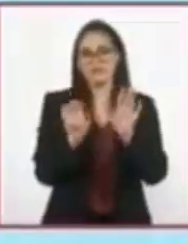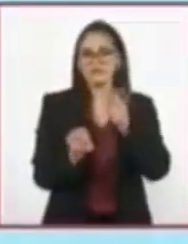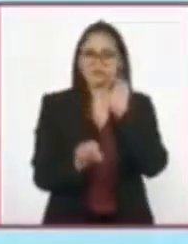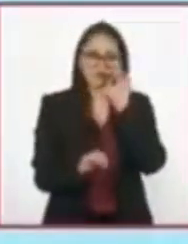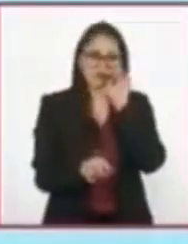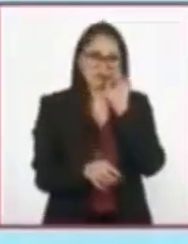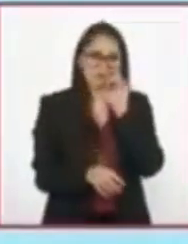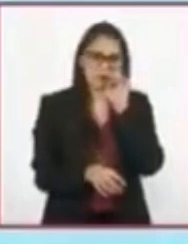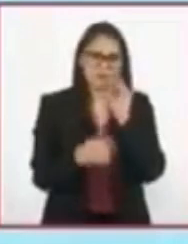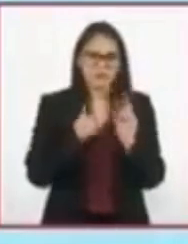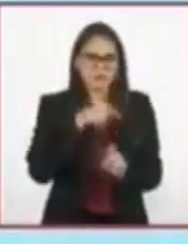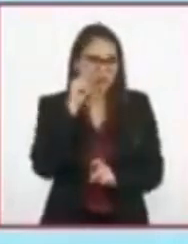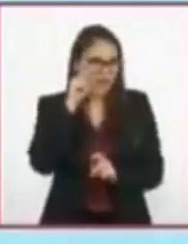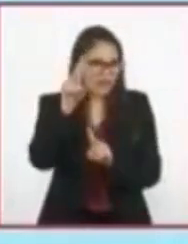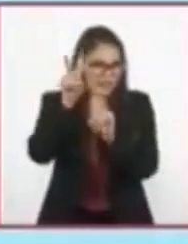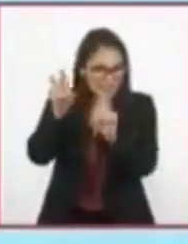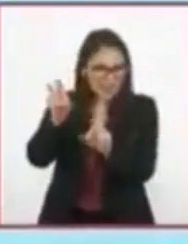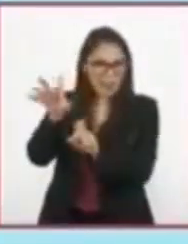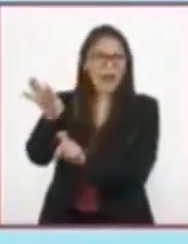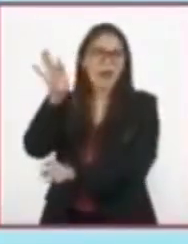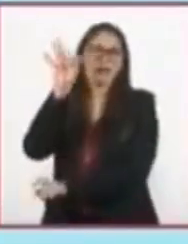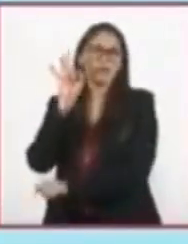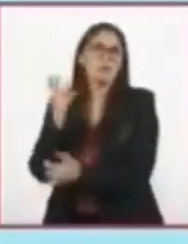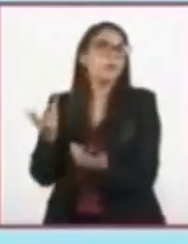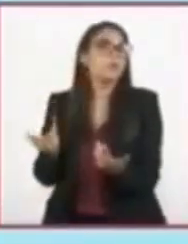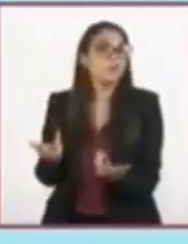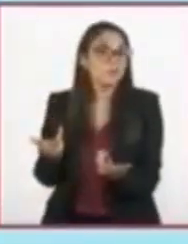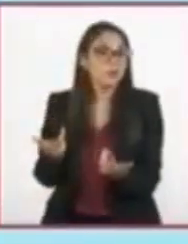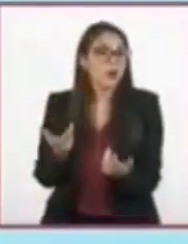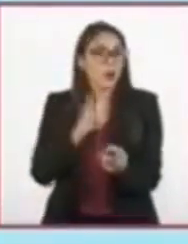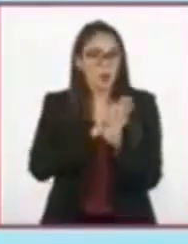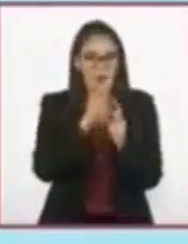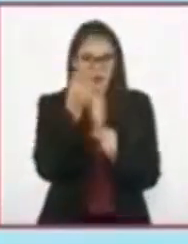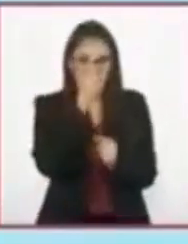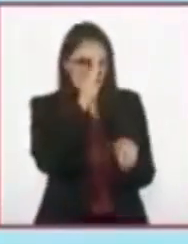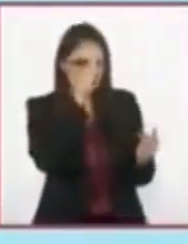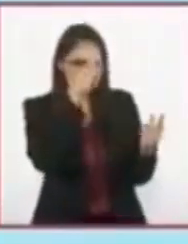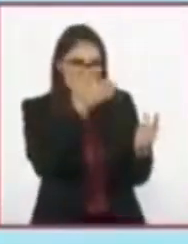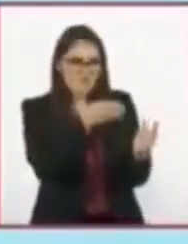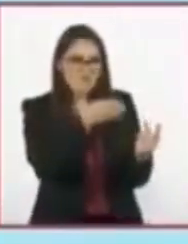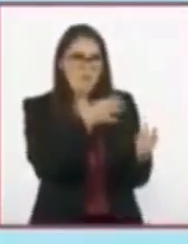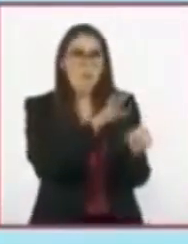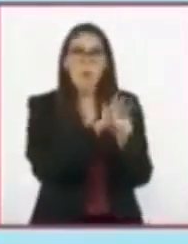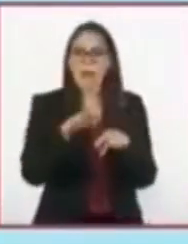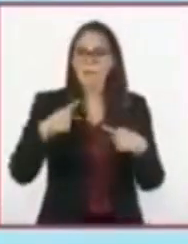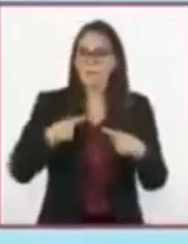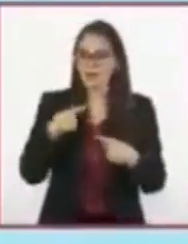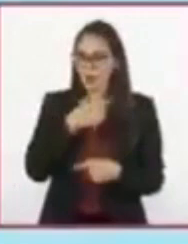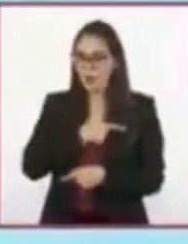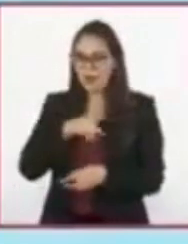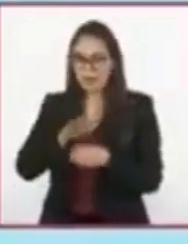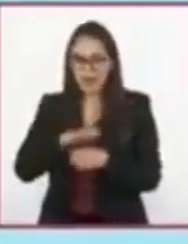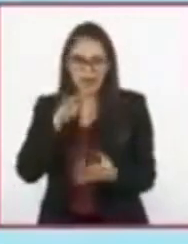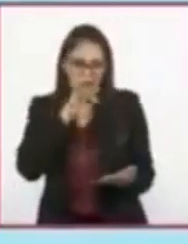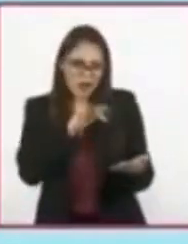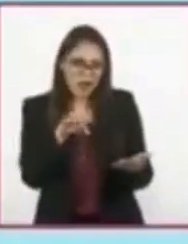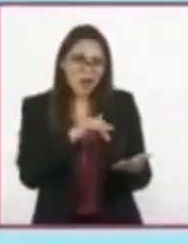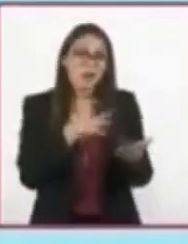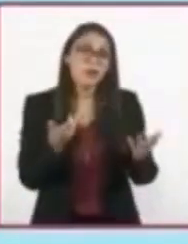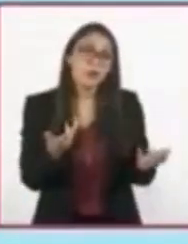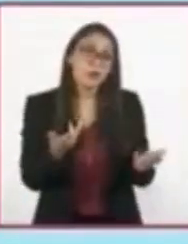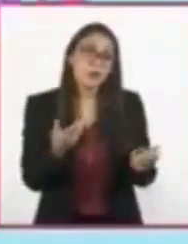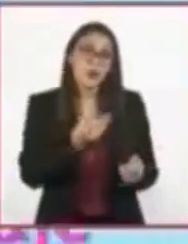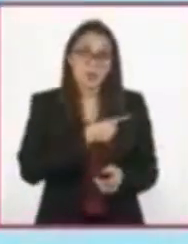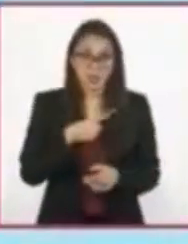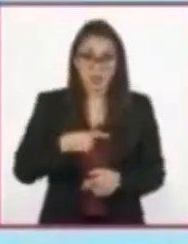elegimos determinado tema? ¿Cuál es el propósito? ¿A quién irá dirigido? ¿Qué tipo de lenguaje